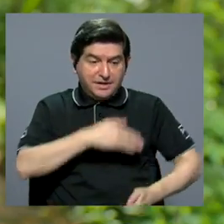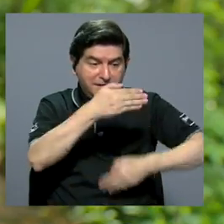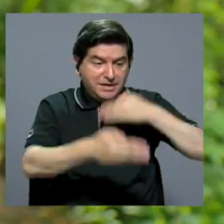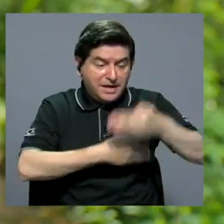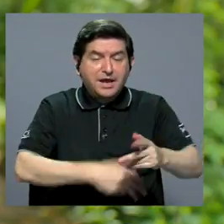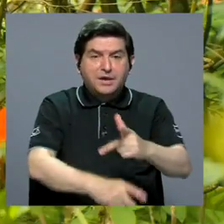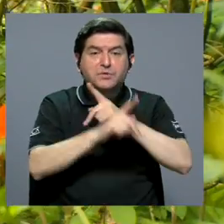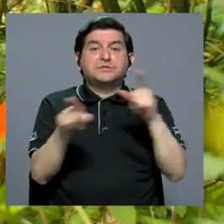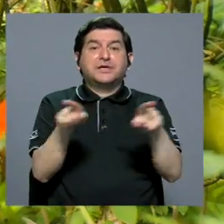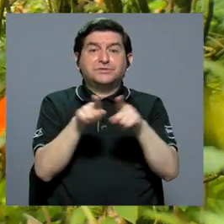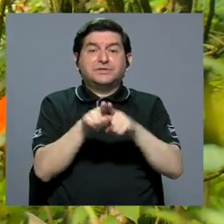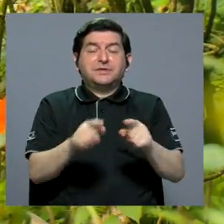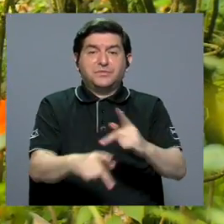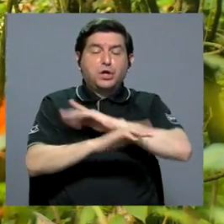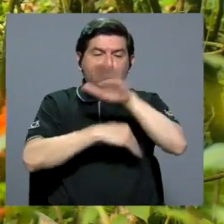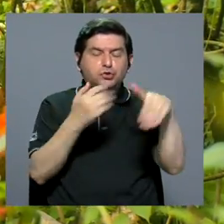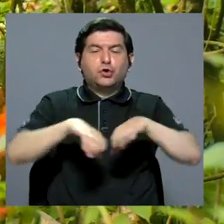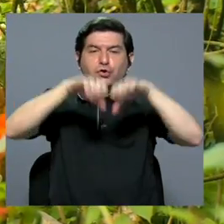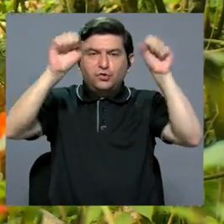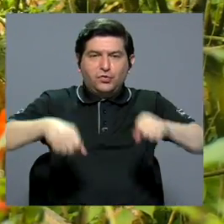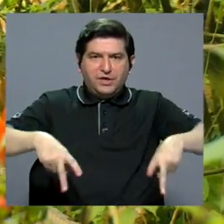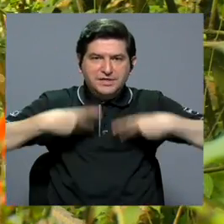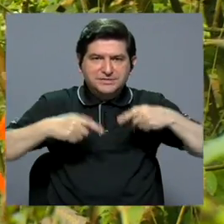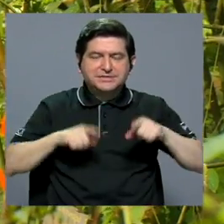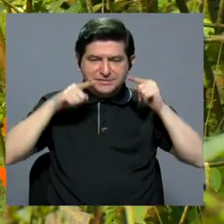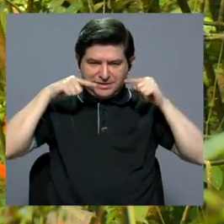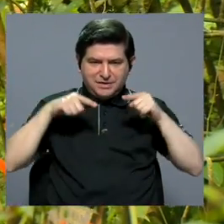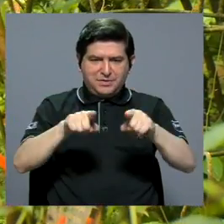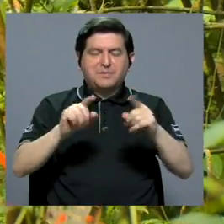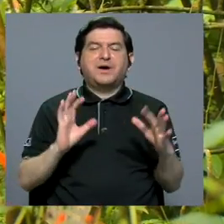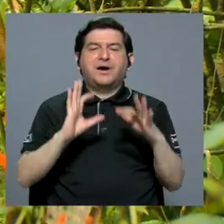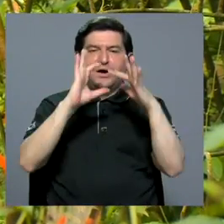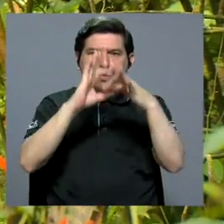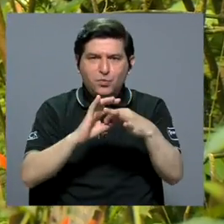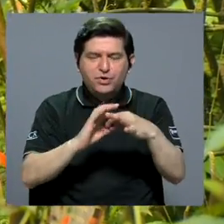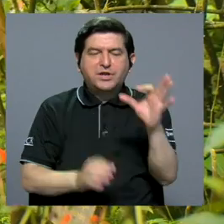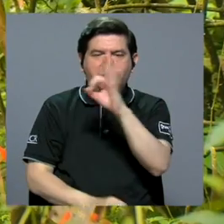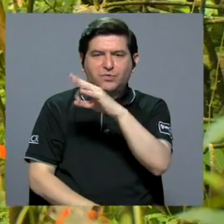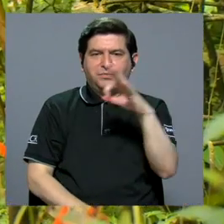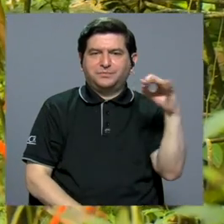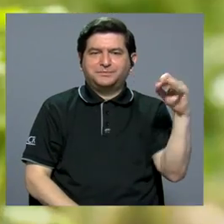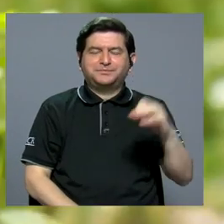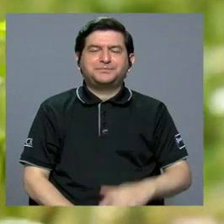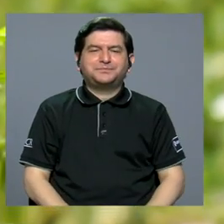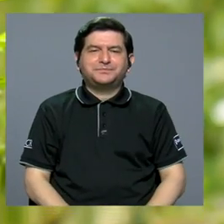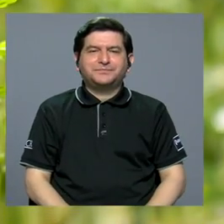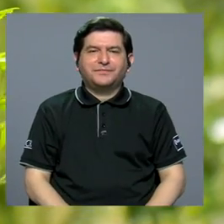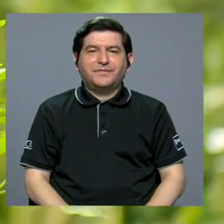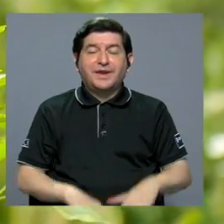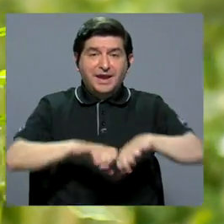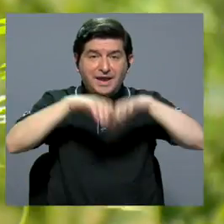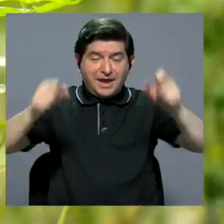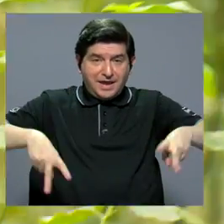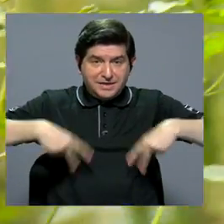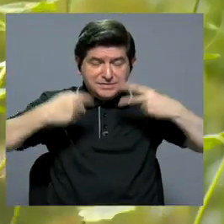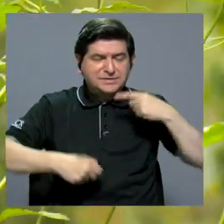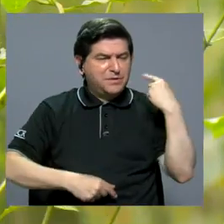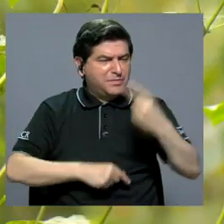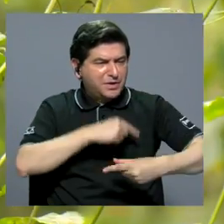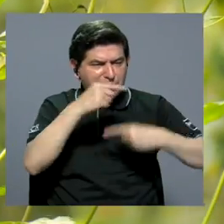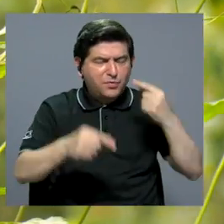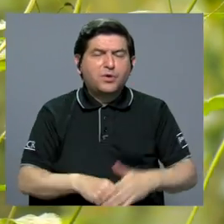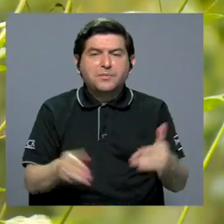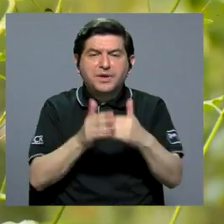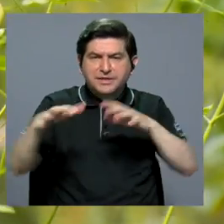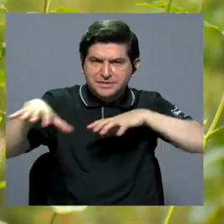protegiendo las mariposas, va protegiendo todo el ecosistema que está a par y en conjunto con estas mariposas. Este ecosistema que poco a